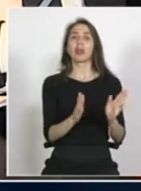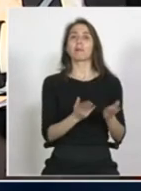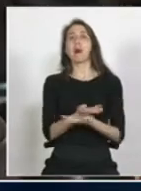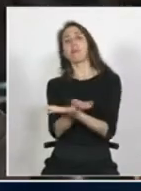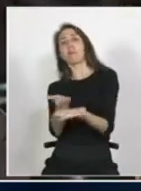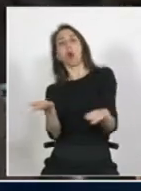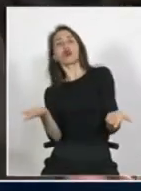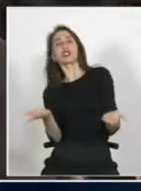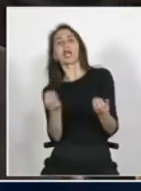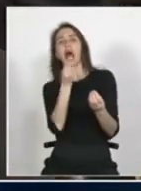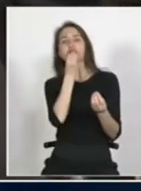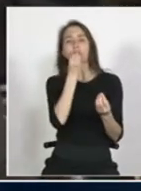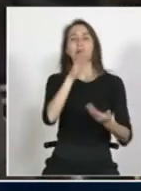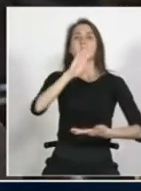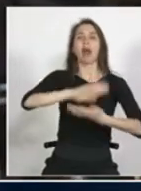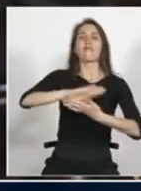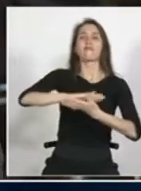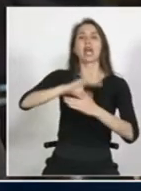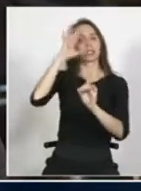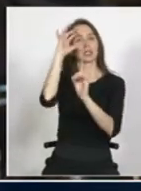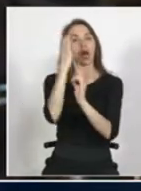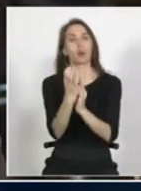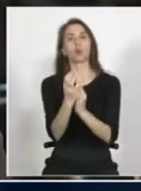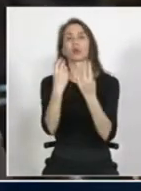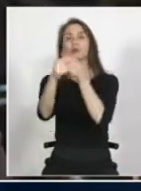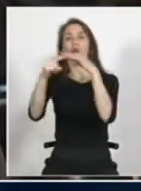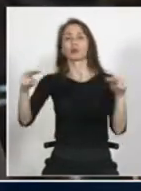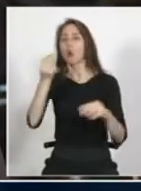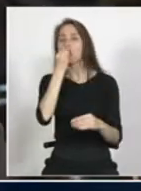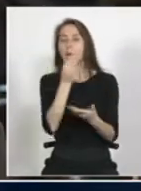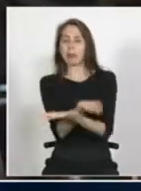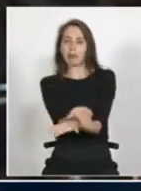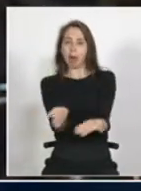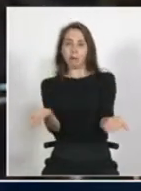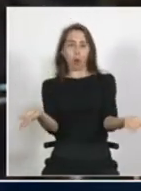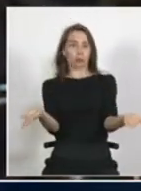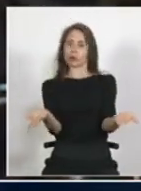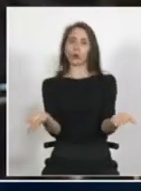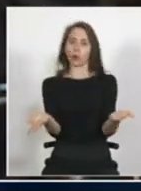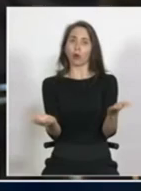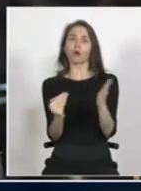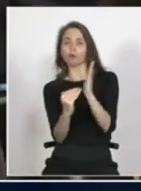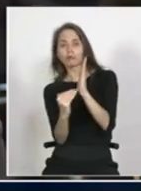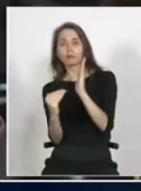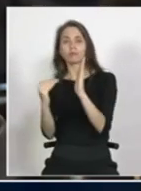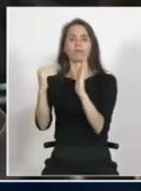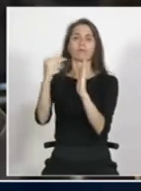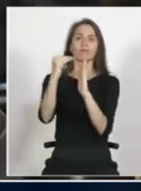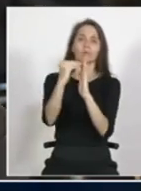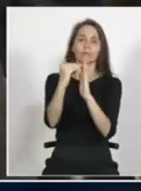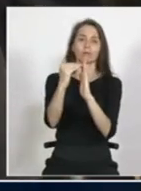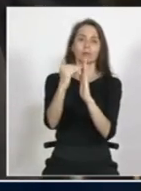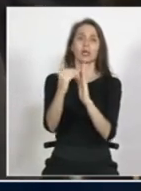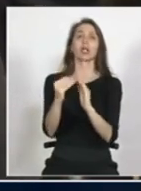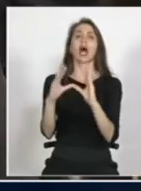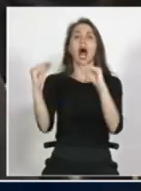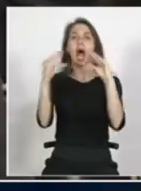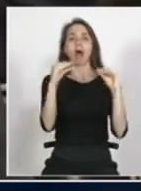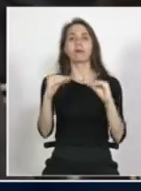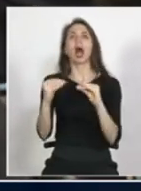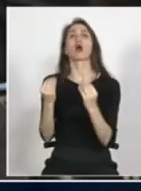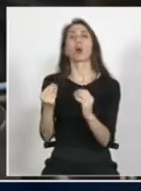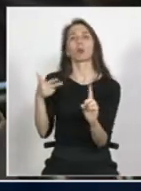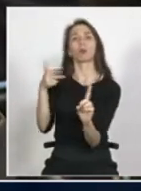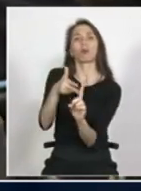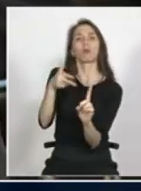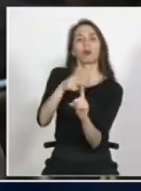no podemos quedarnos en la fiesta de las culturas la comida y tal tenemos que avanzar más a por ejemplo el bullying ¿cómo